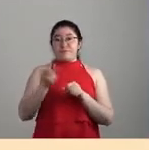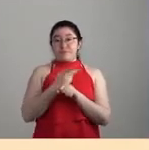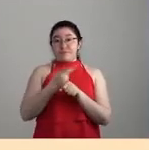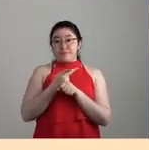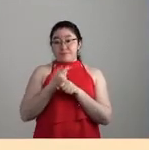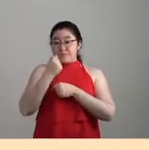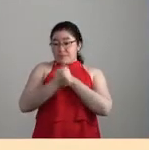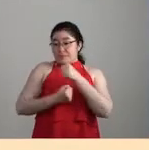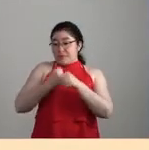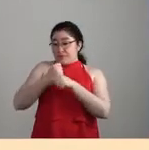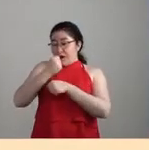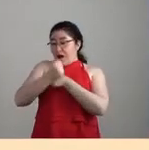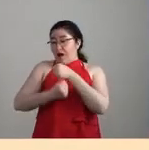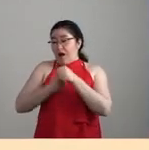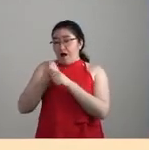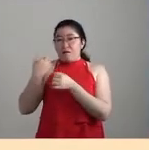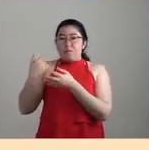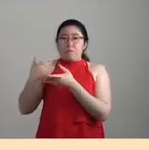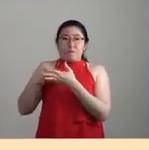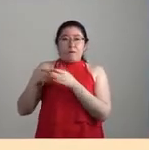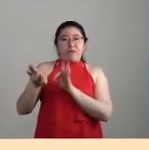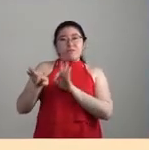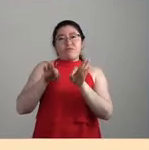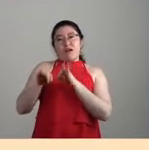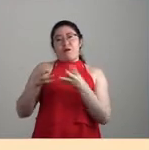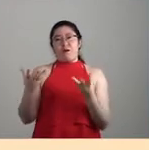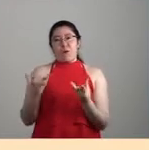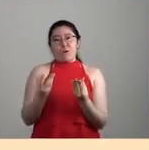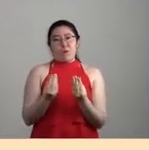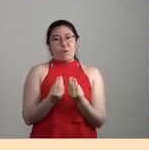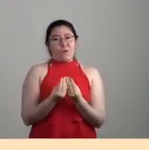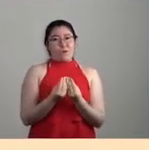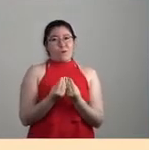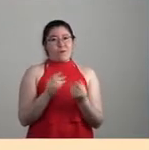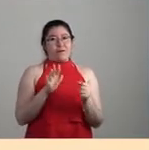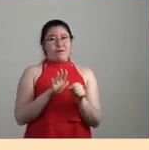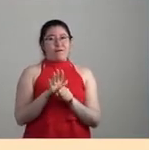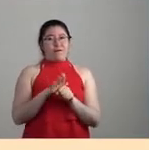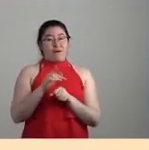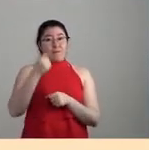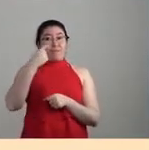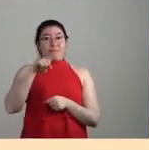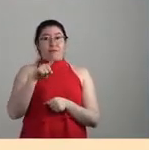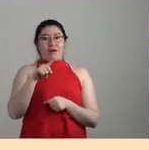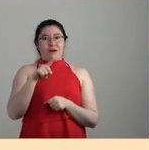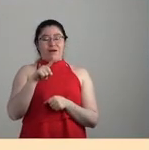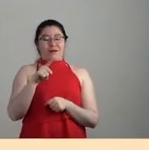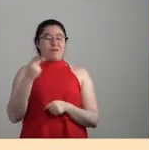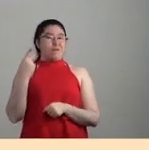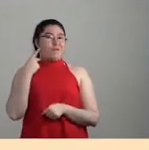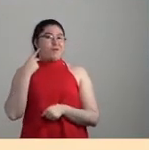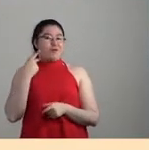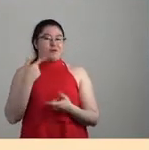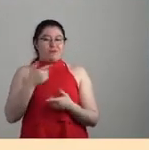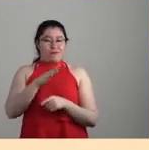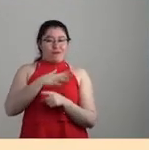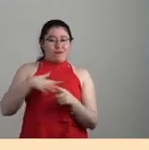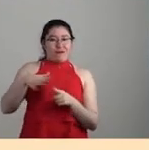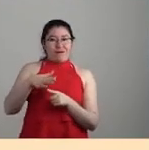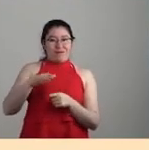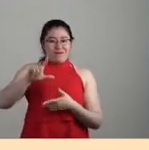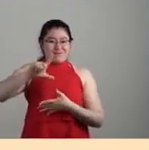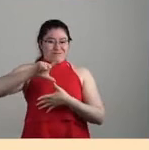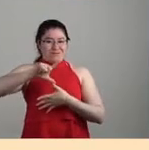de encuentro, de trabajo juntos en esta red de colaboración, desde la ecología política en América Latina, que